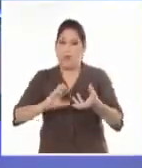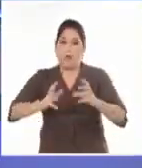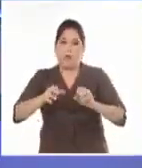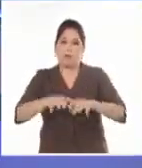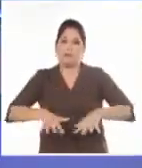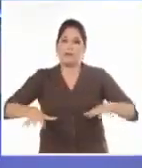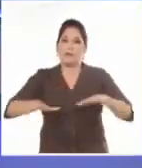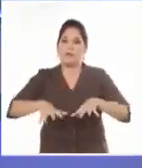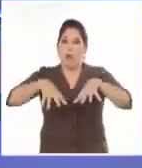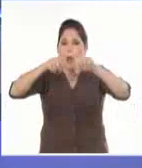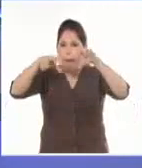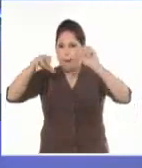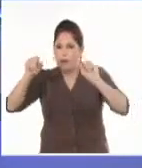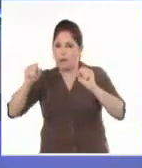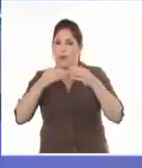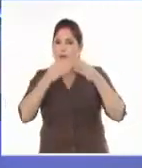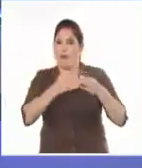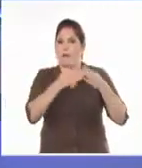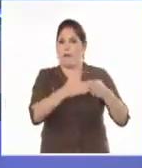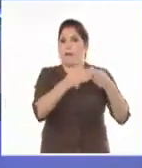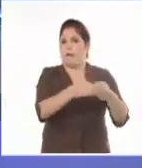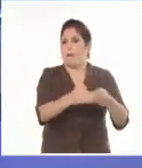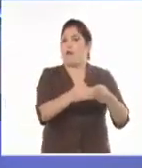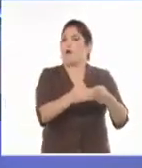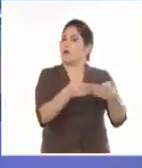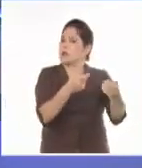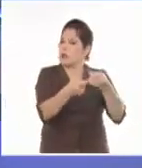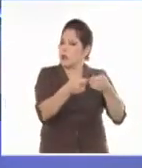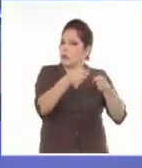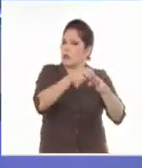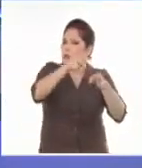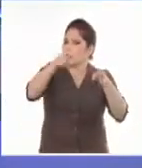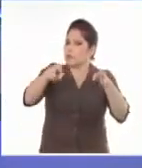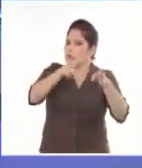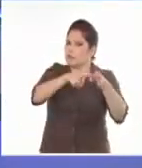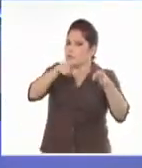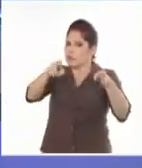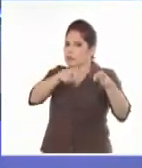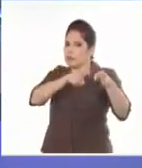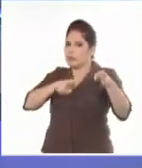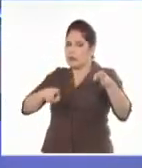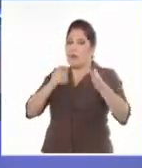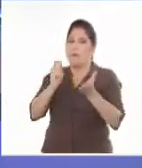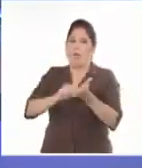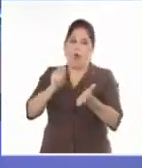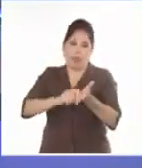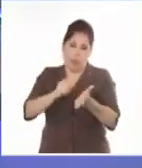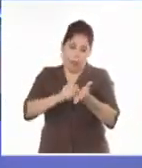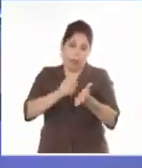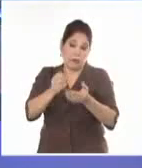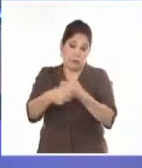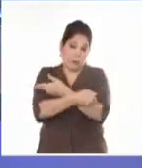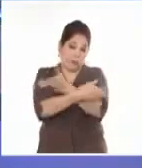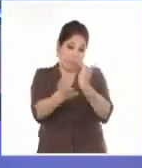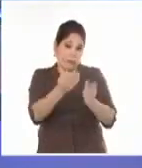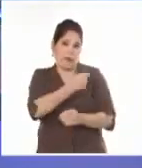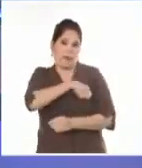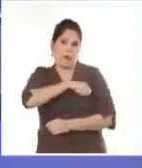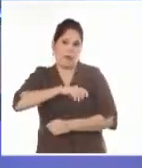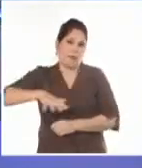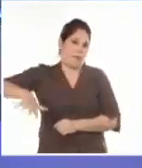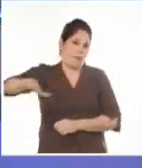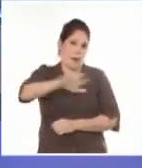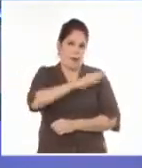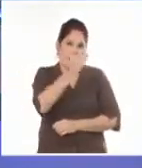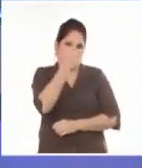energético, la cadena Puerto Transporte Economía Interna implementa estrategias para asegurar las maniobras de extracción y distribución inmediata de